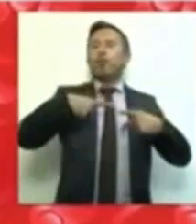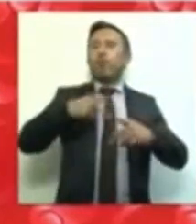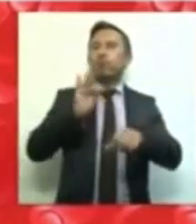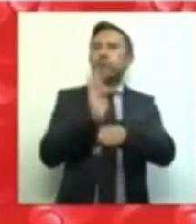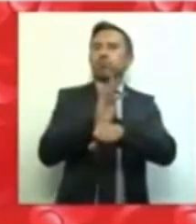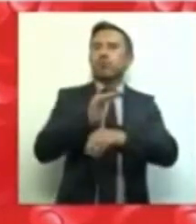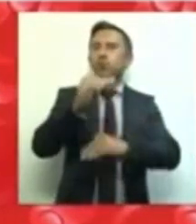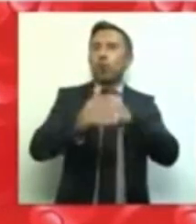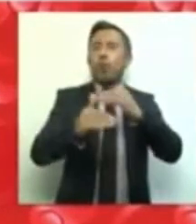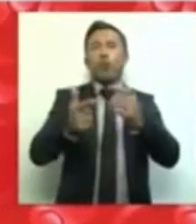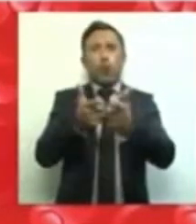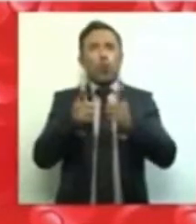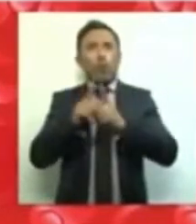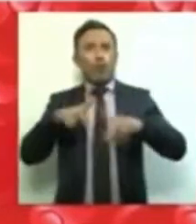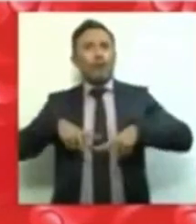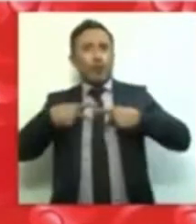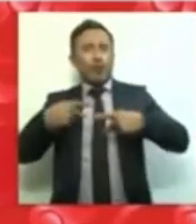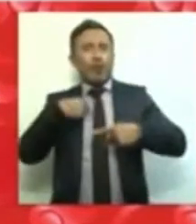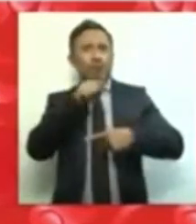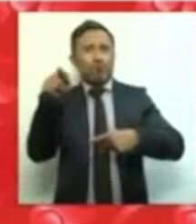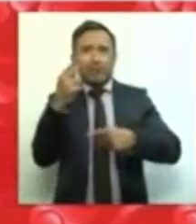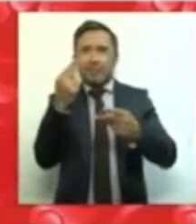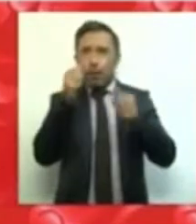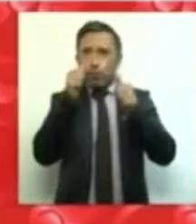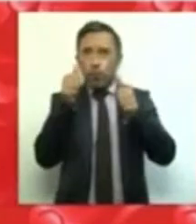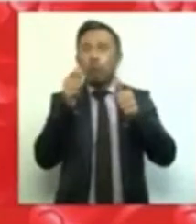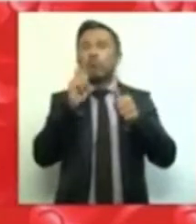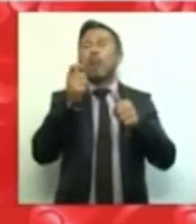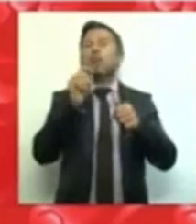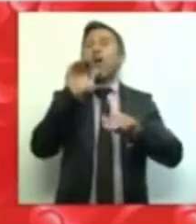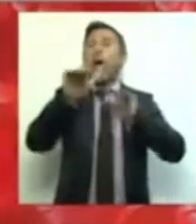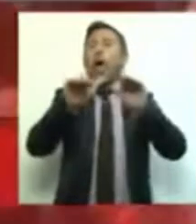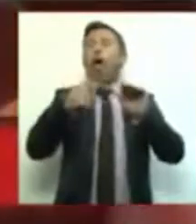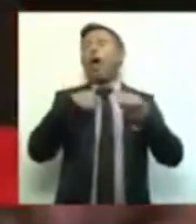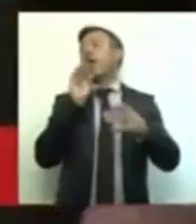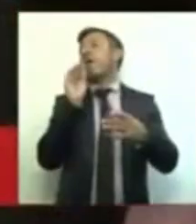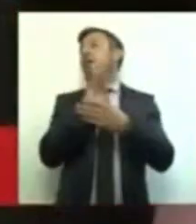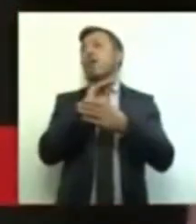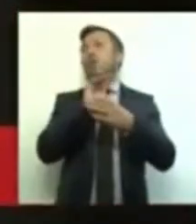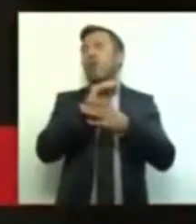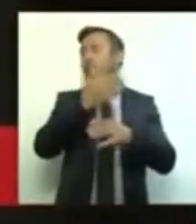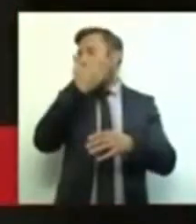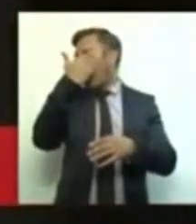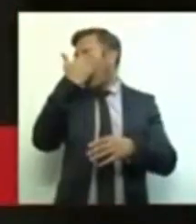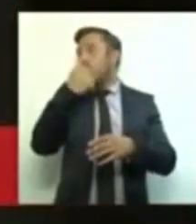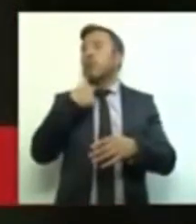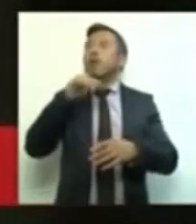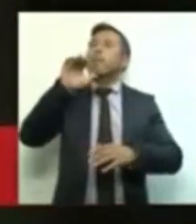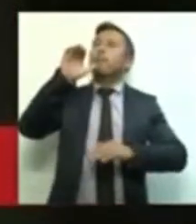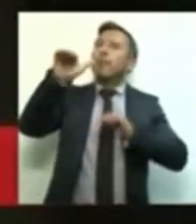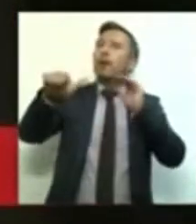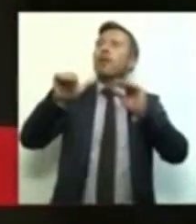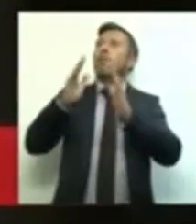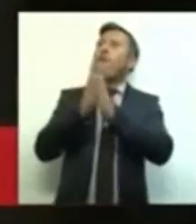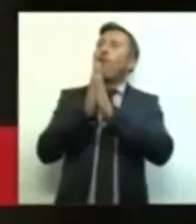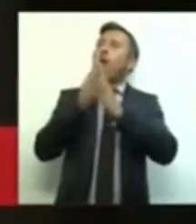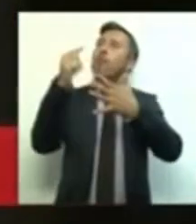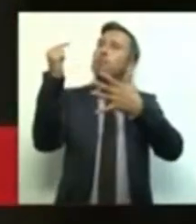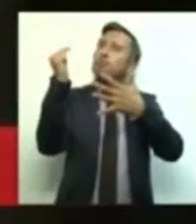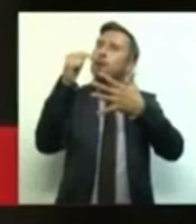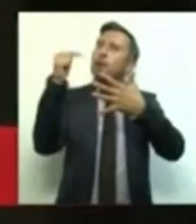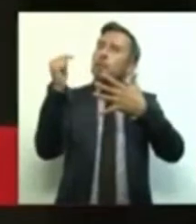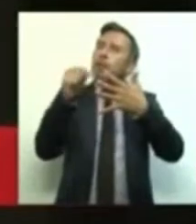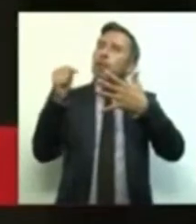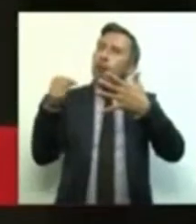solamente algunos. No significa ignorarlos y hacer caso omiso de las peticiones puntuales que nos han